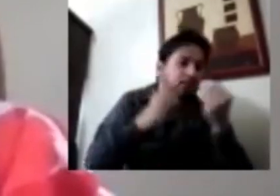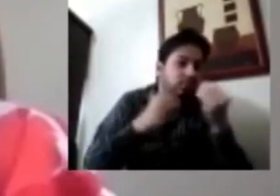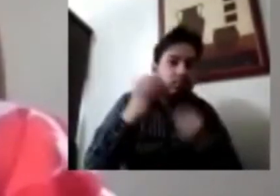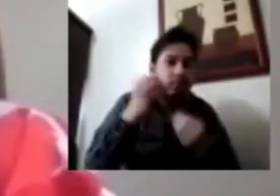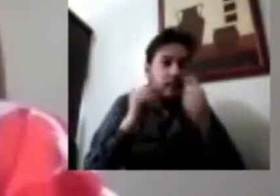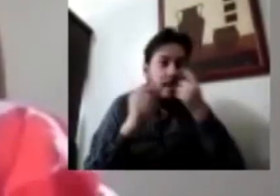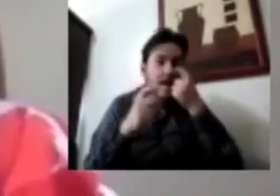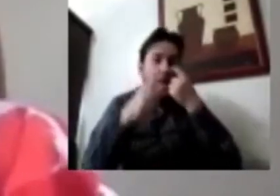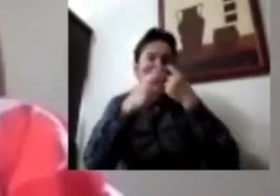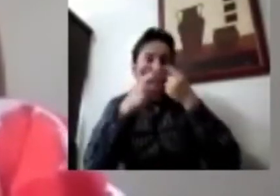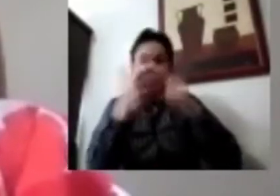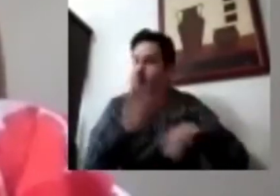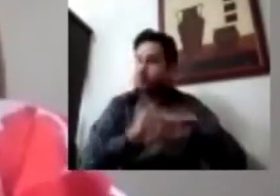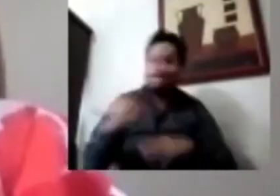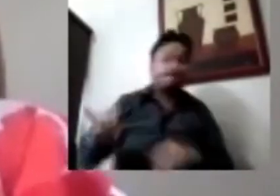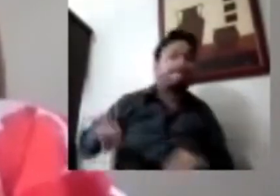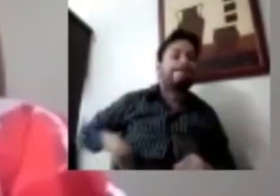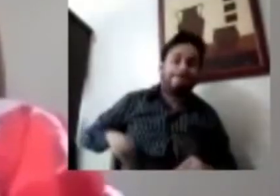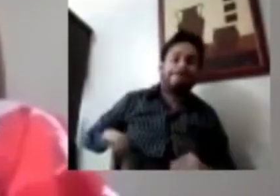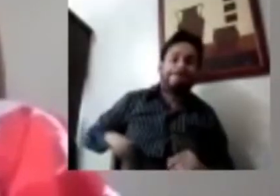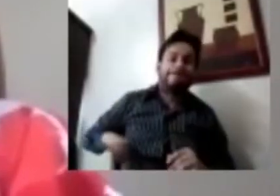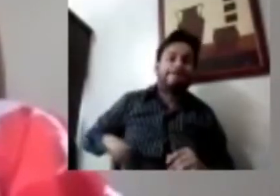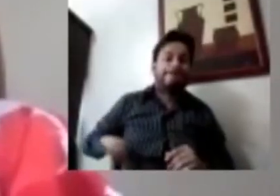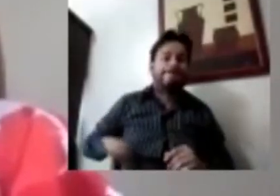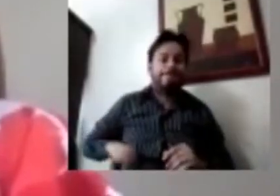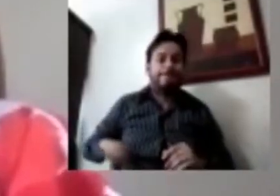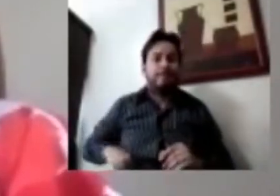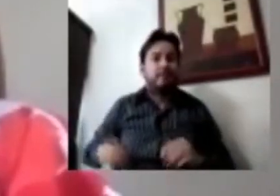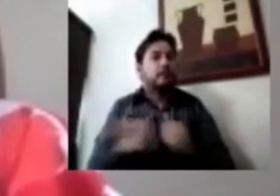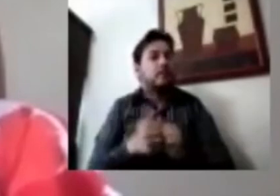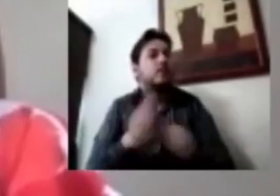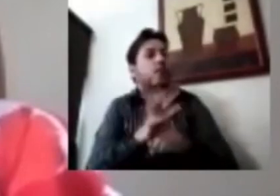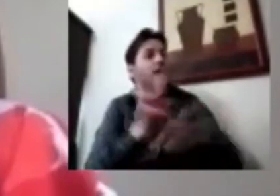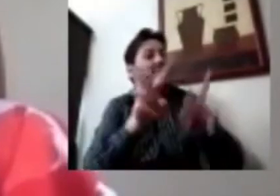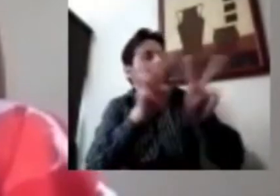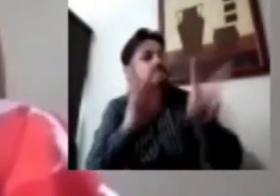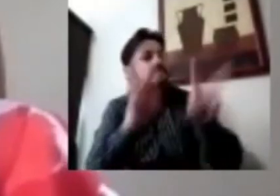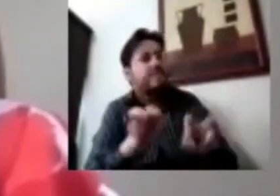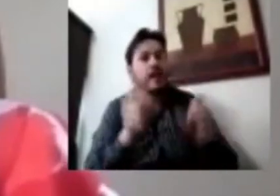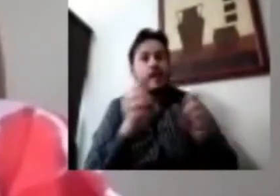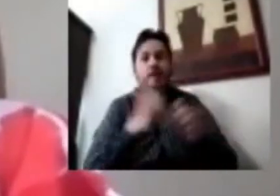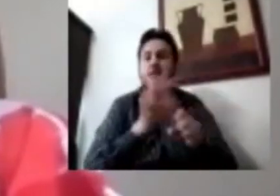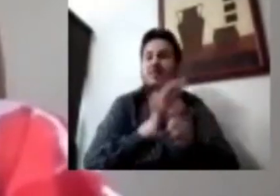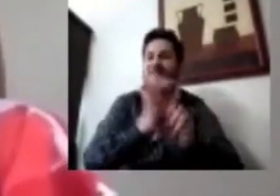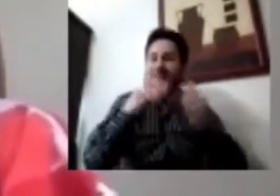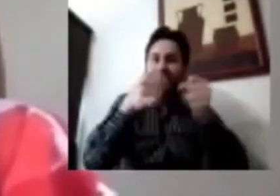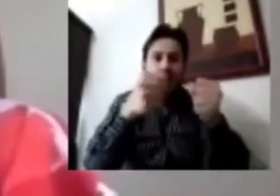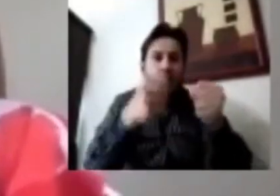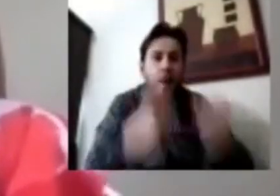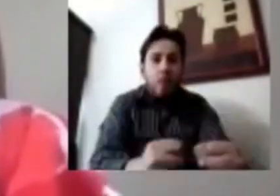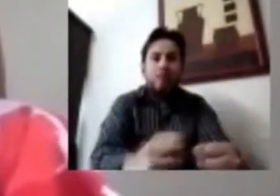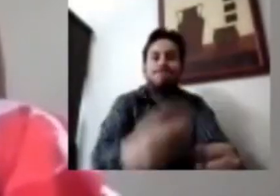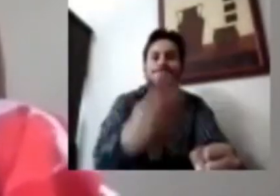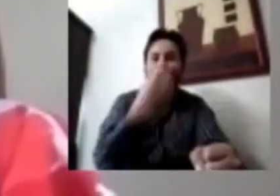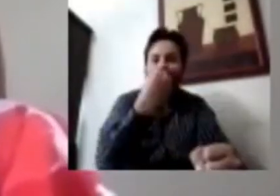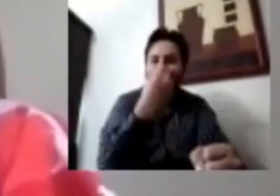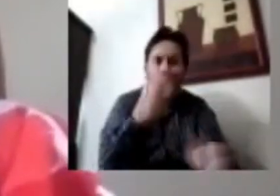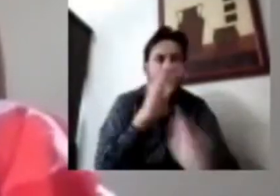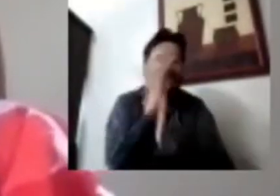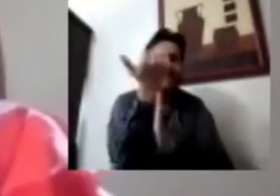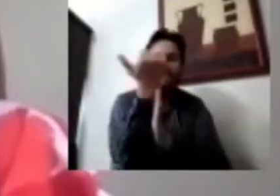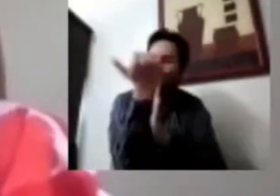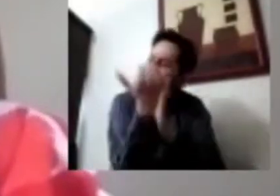interesaba mucho, vemos que en términos de seguridad alimentaria, ha disminuido la seguridad